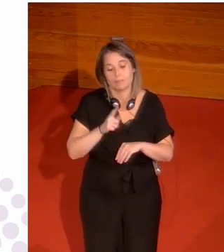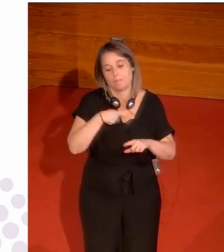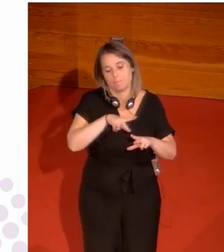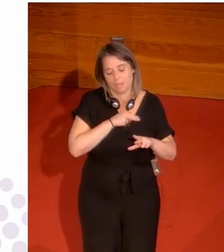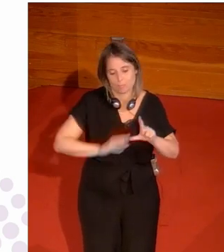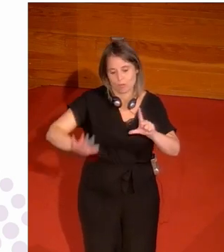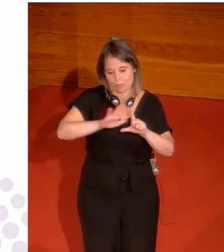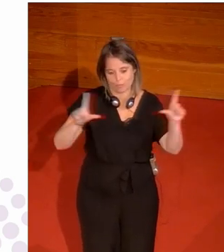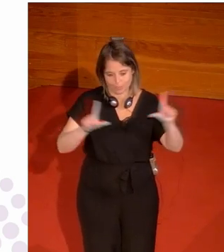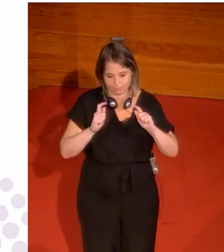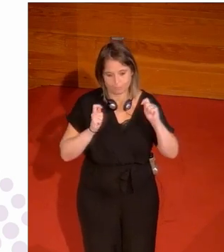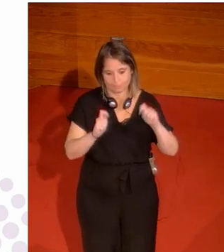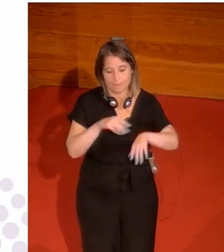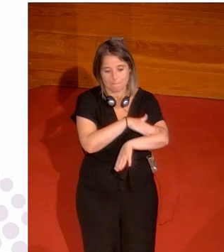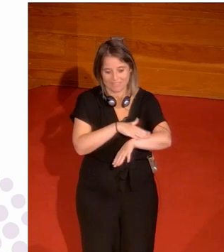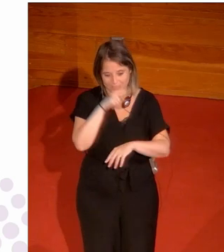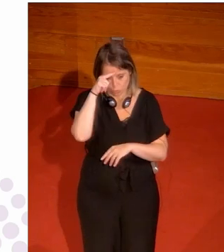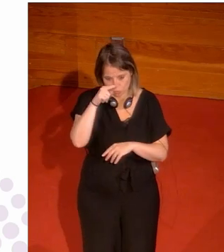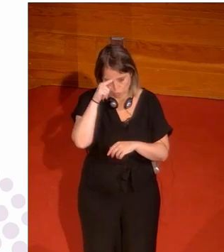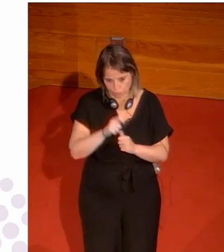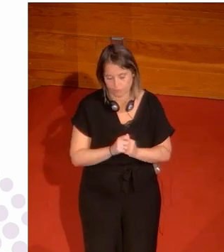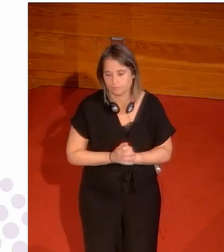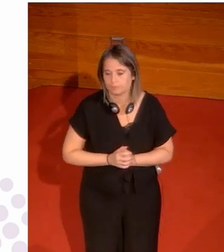2024, otorgado por el Ministerio de Cultura.